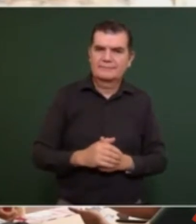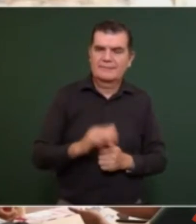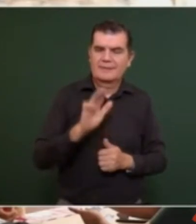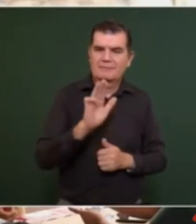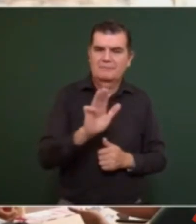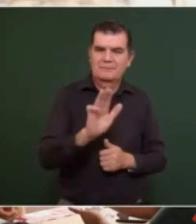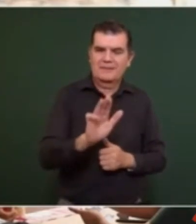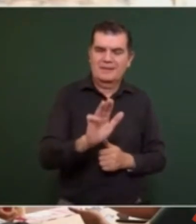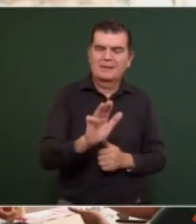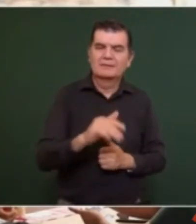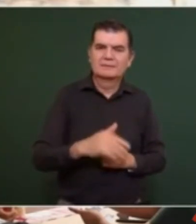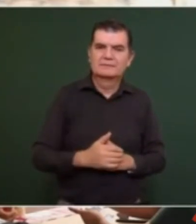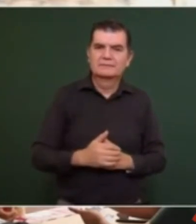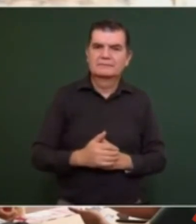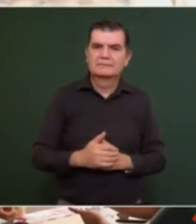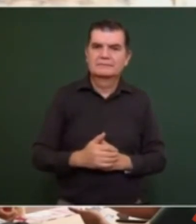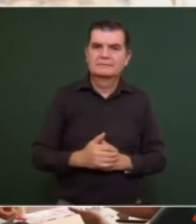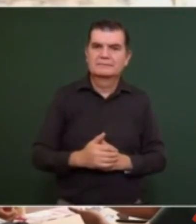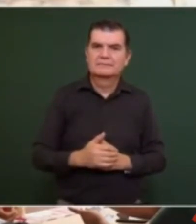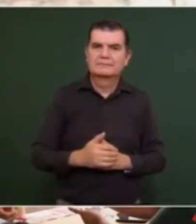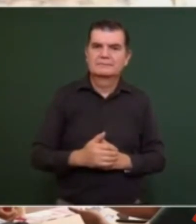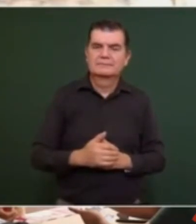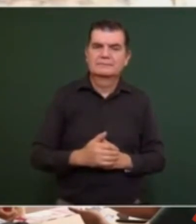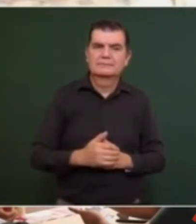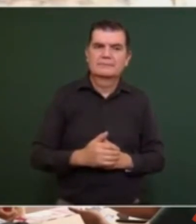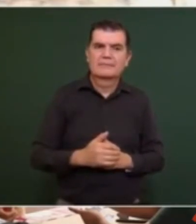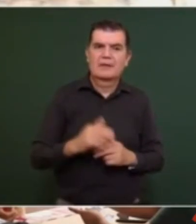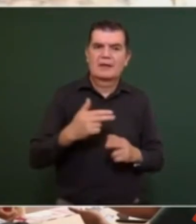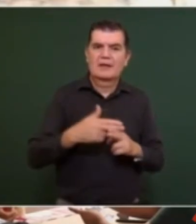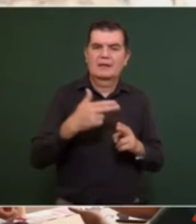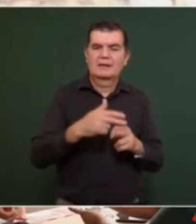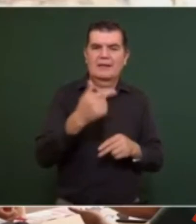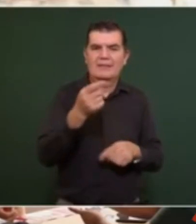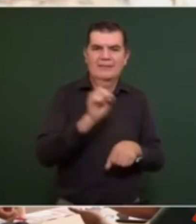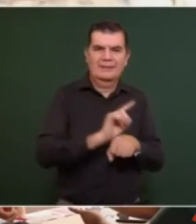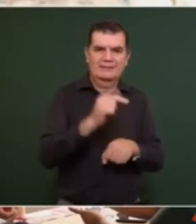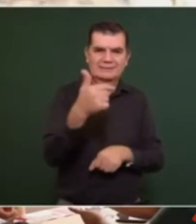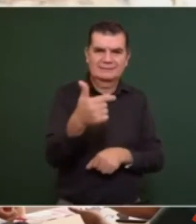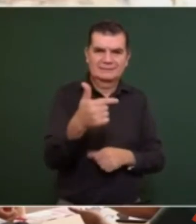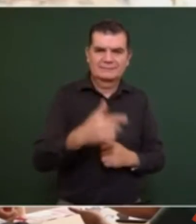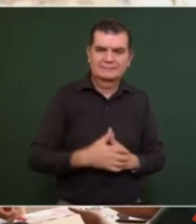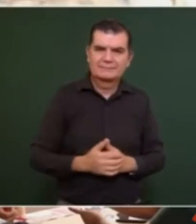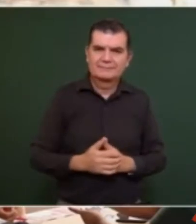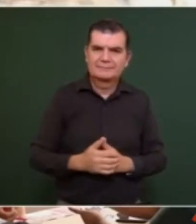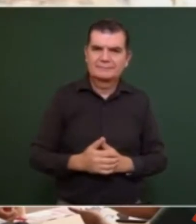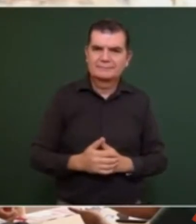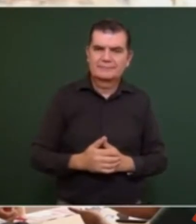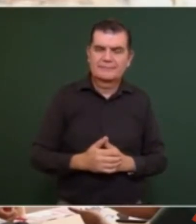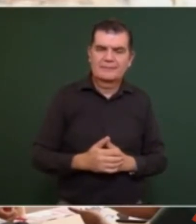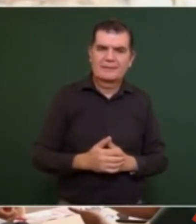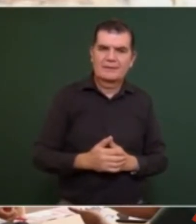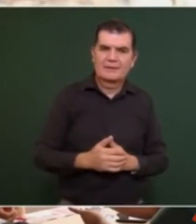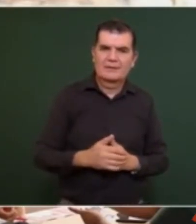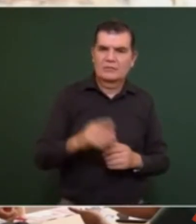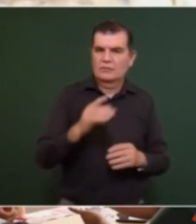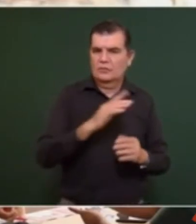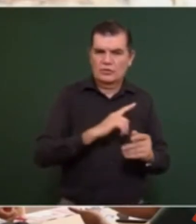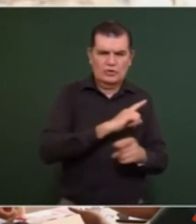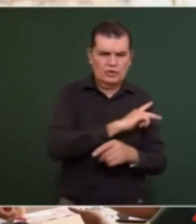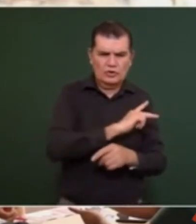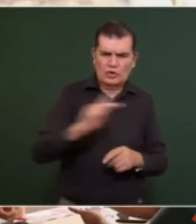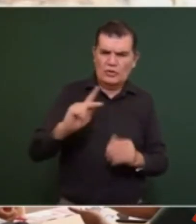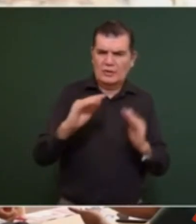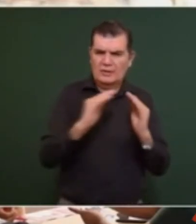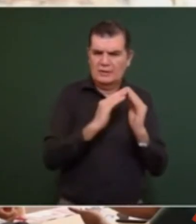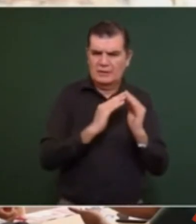semana próxima hasta el día 7 todas las viviendas